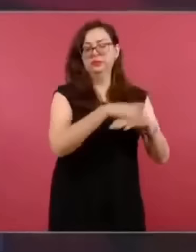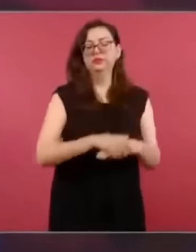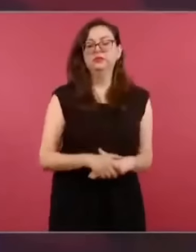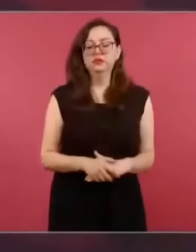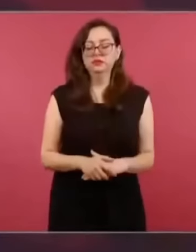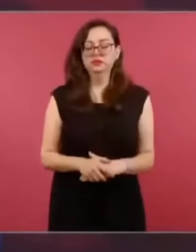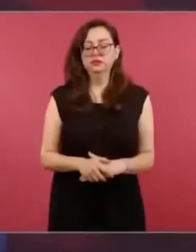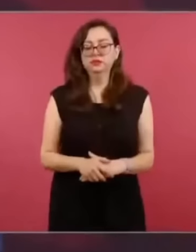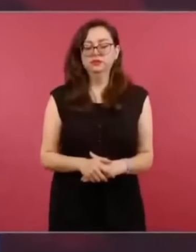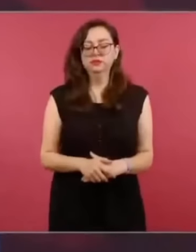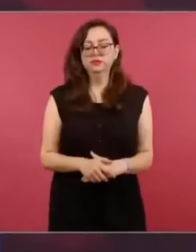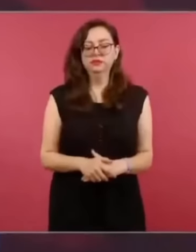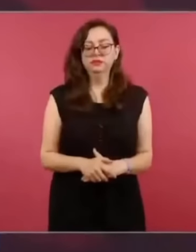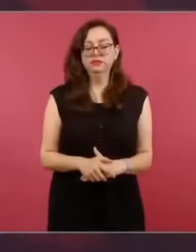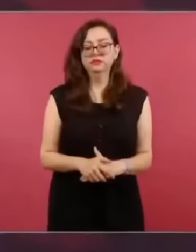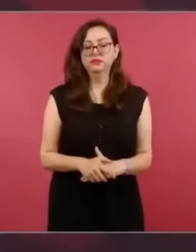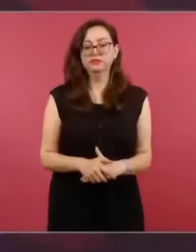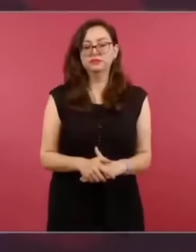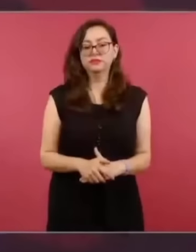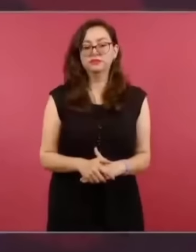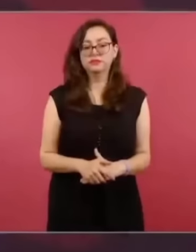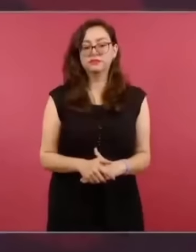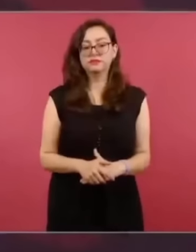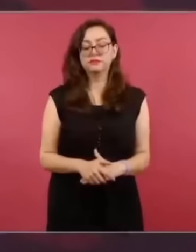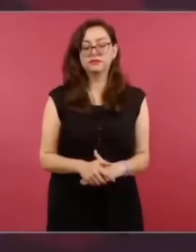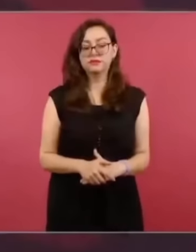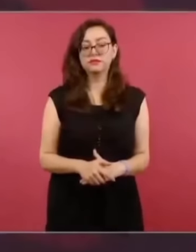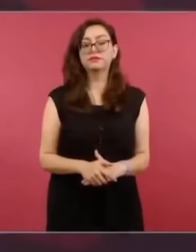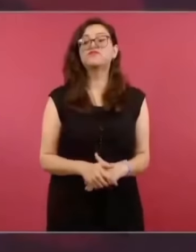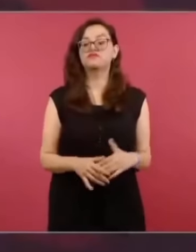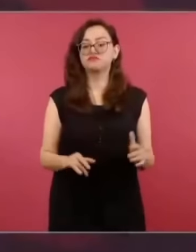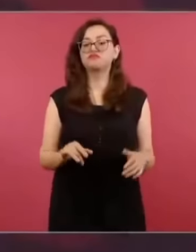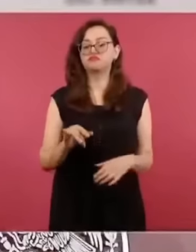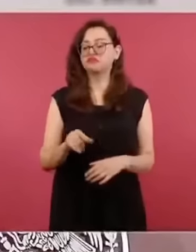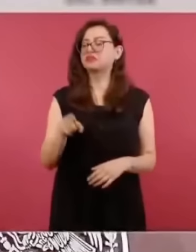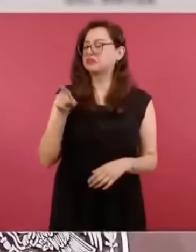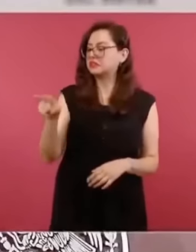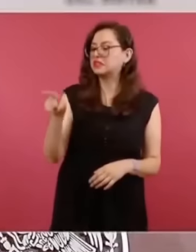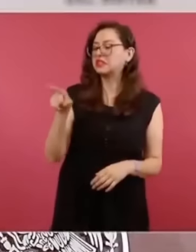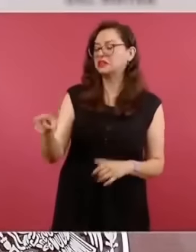sí, sí, sí, sí, sí, es un hijo de tal por cual